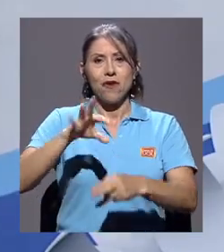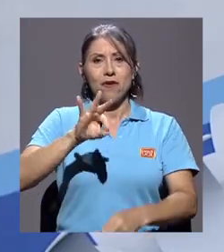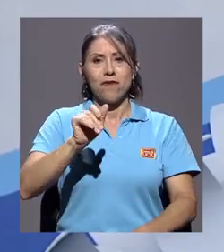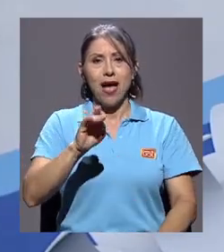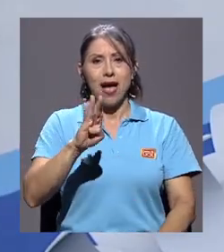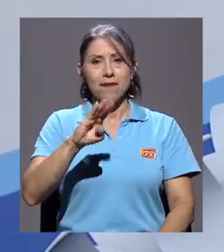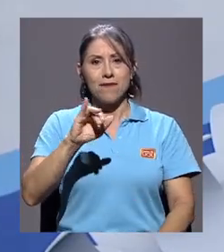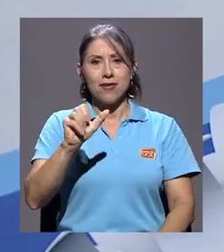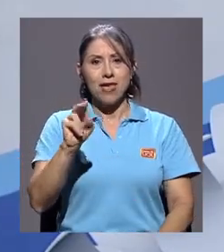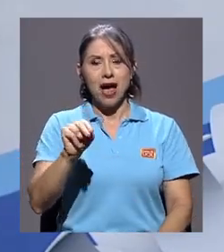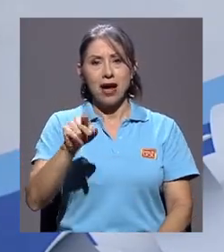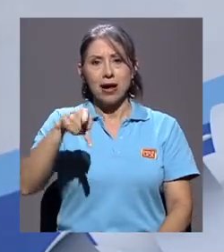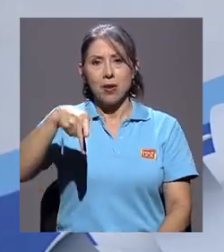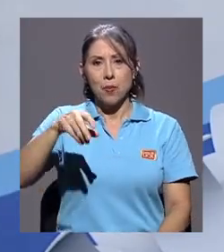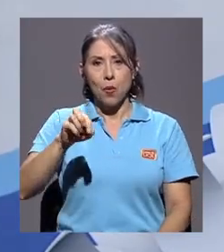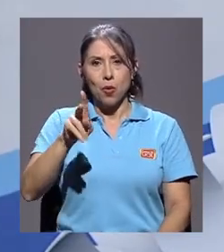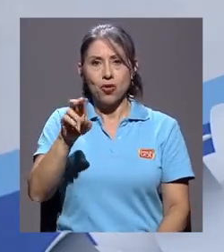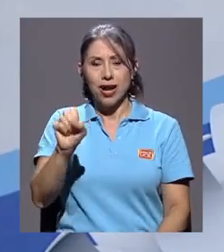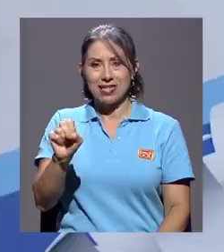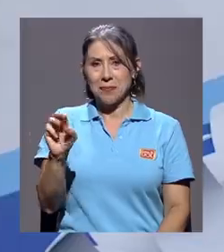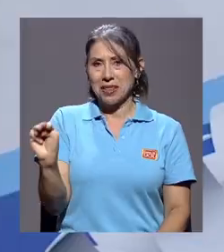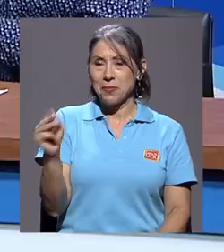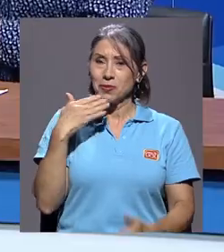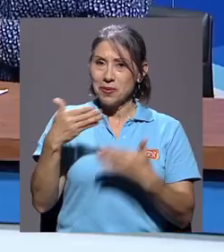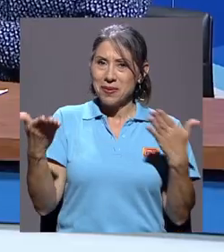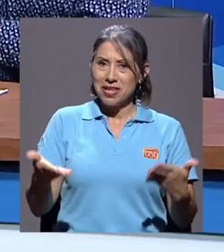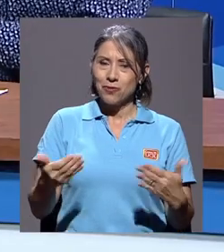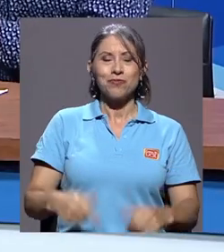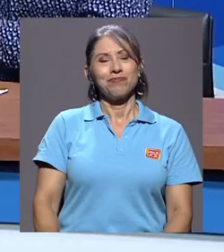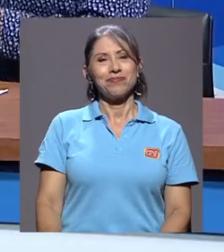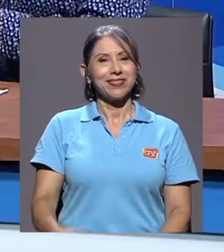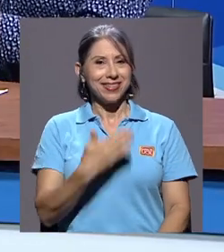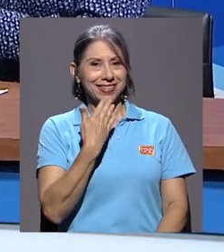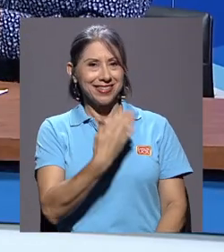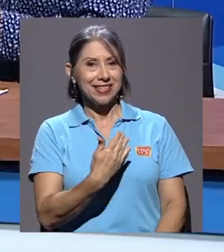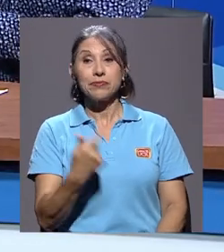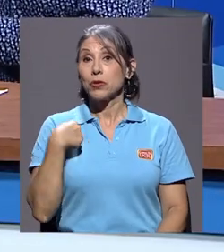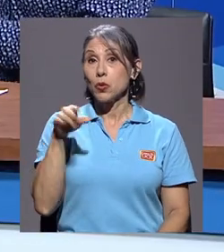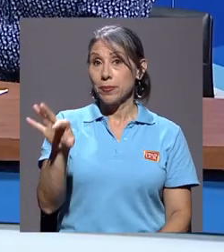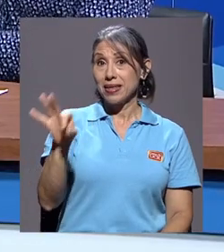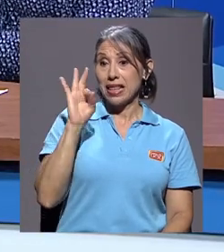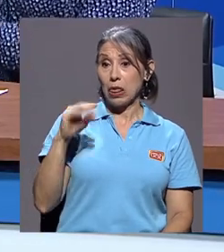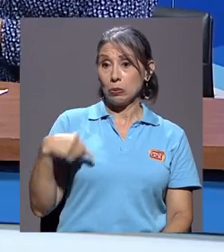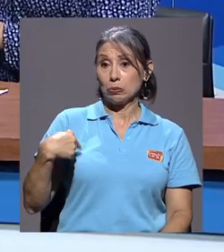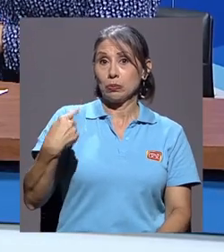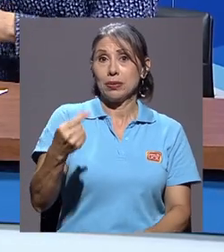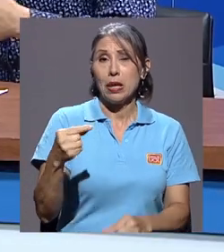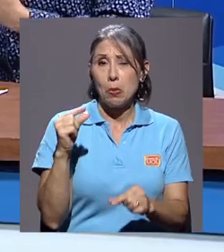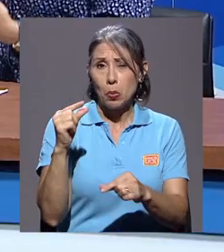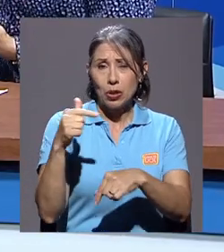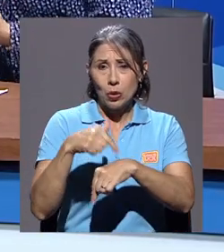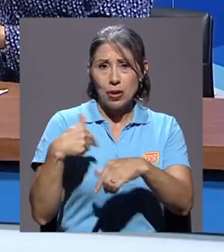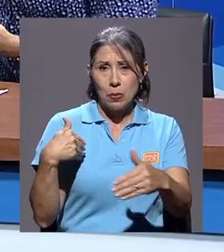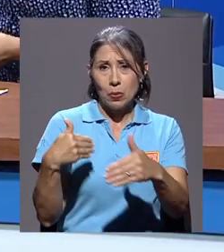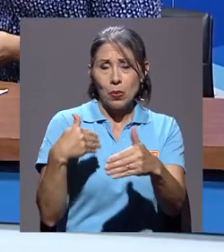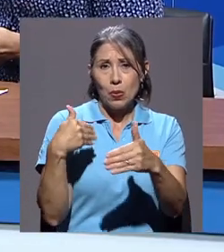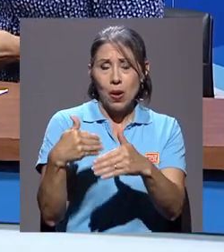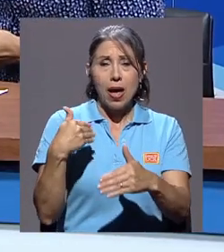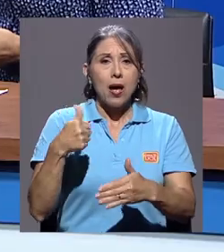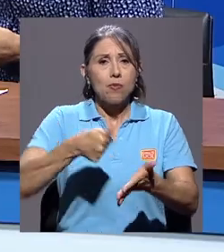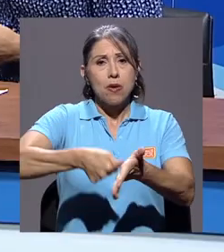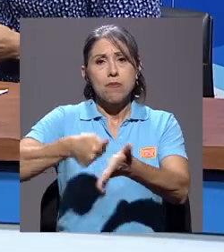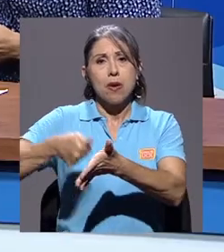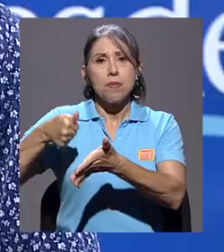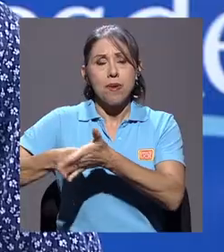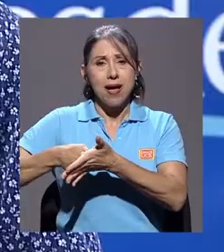Fabián Porras Matamoros. Fabián, bienvenido a Desde la U. Fabián, te he querido invitar porque ya se acerca un nuevo proceso electoral estudiantil en